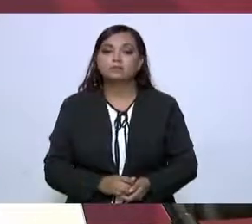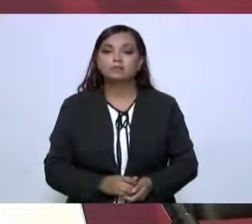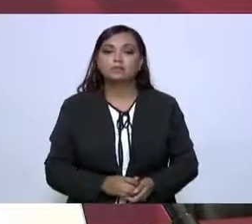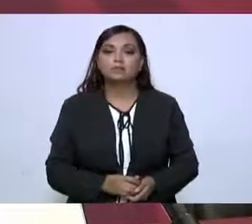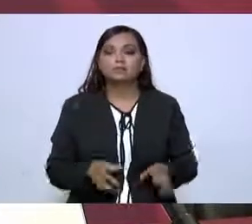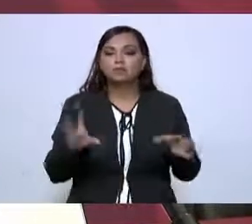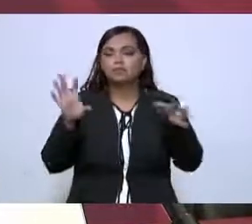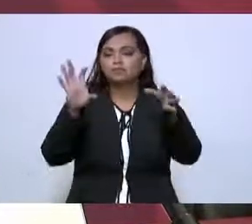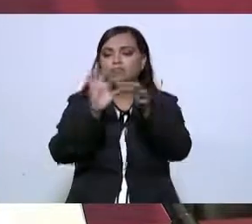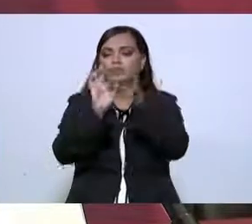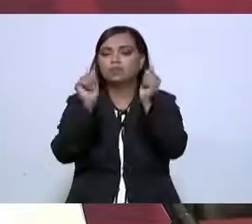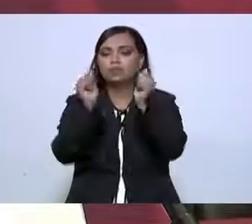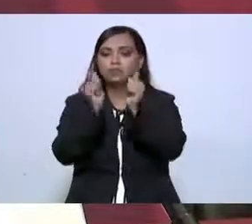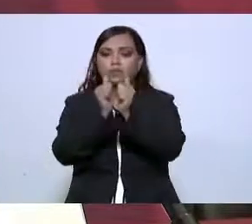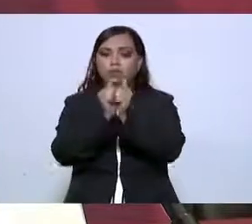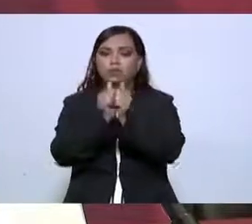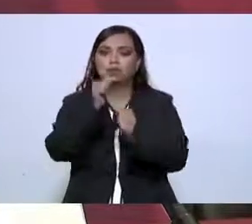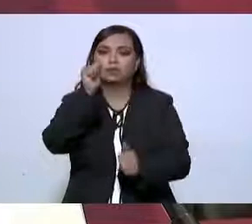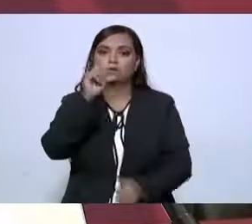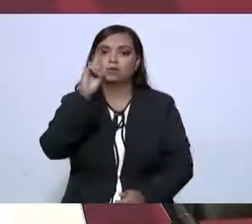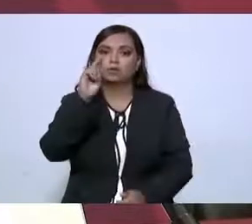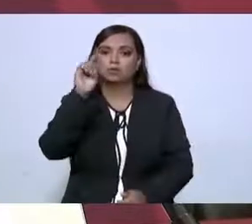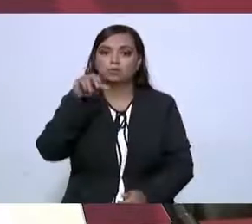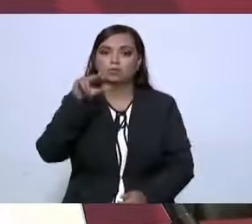relacionado con aduanas.